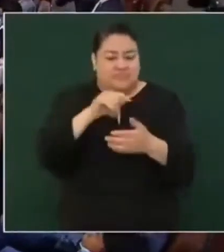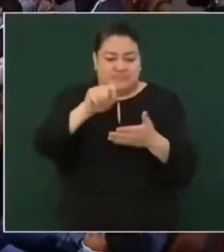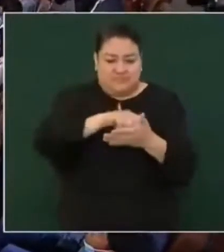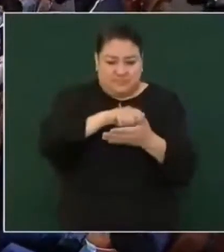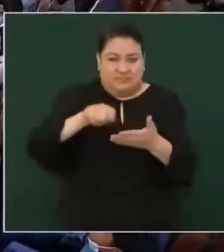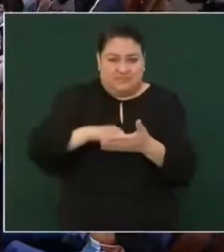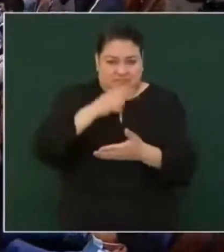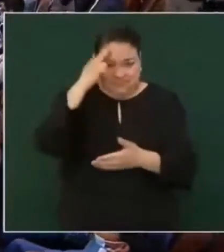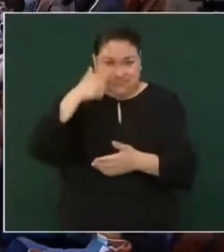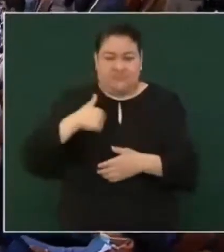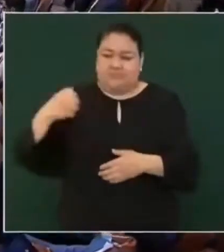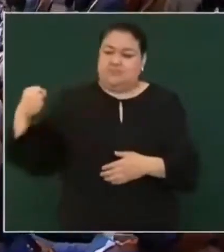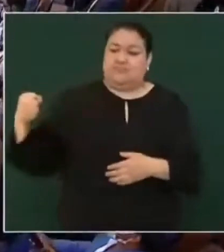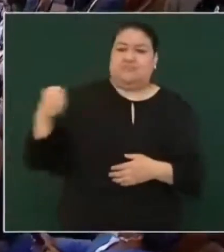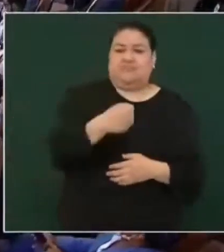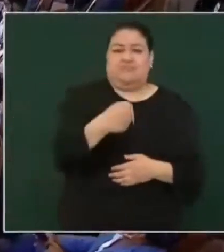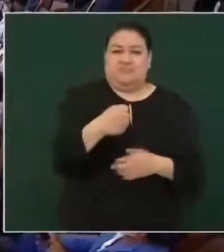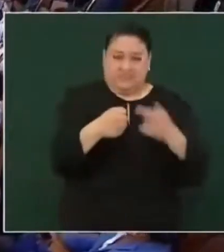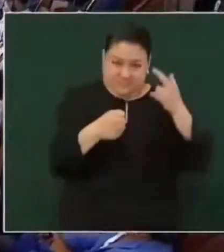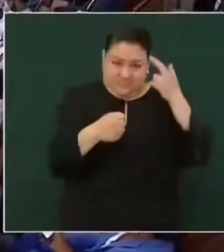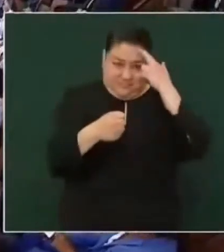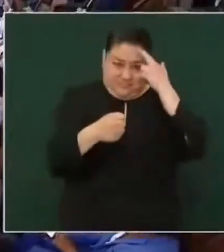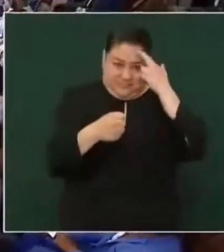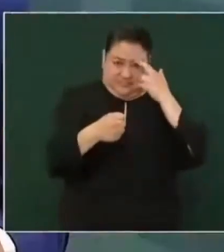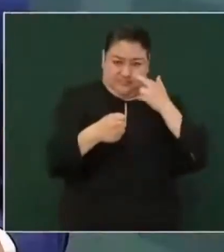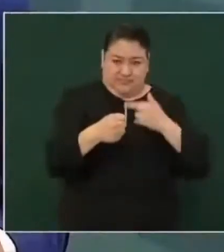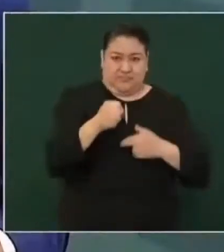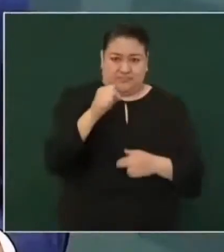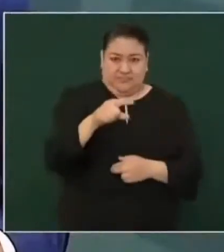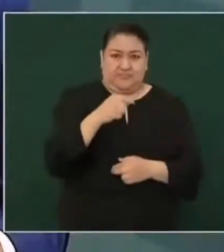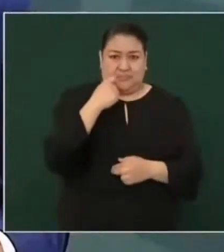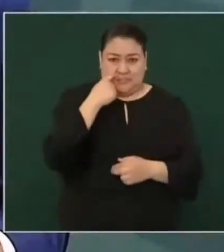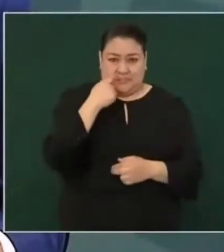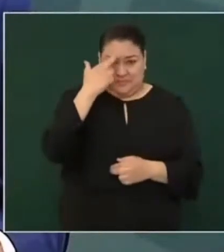impusieron a Felipe Calderón